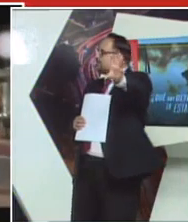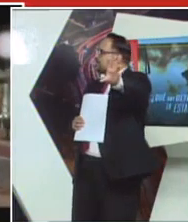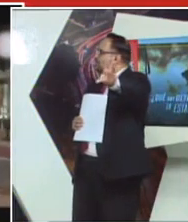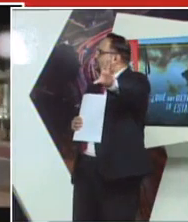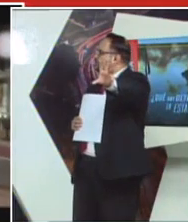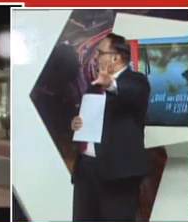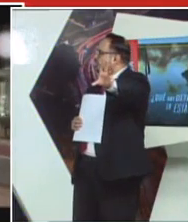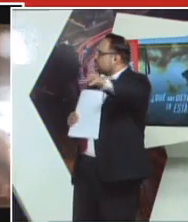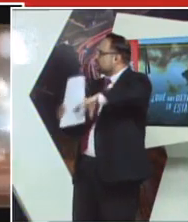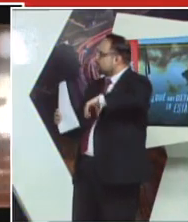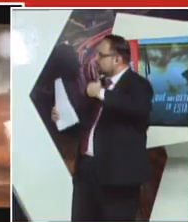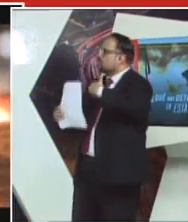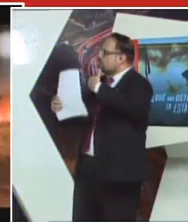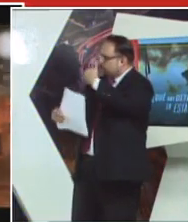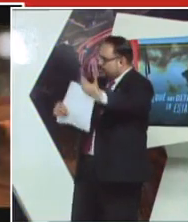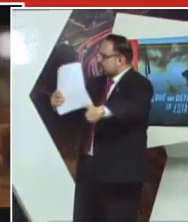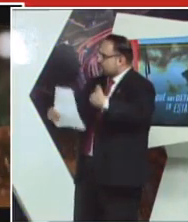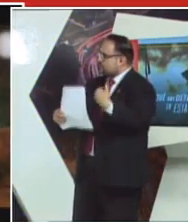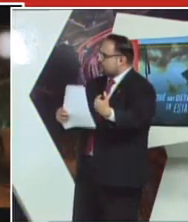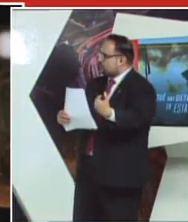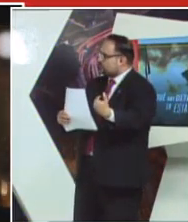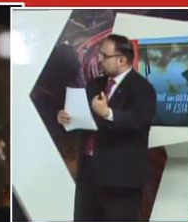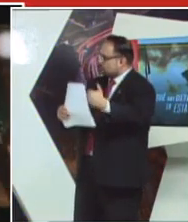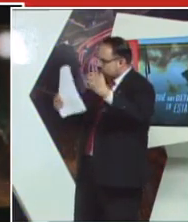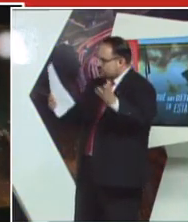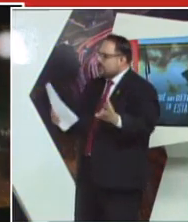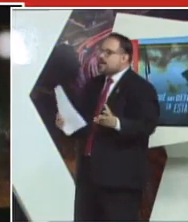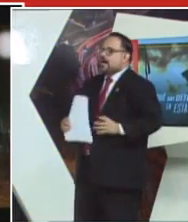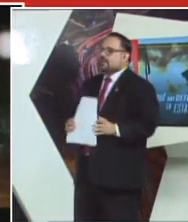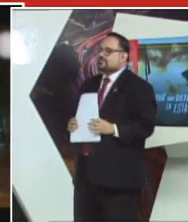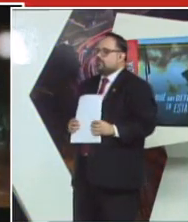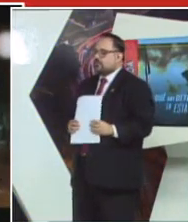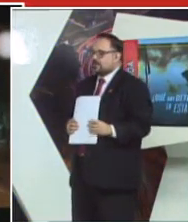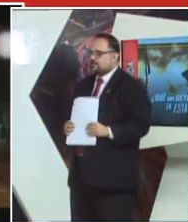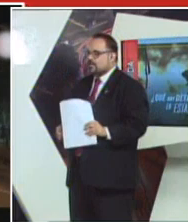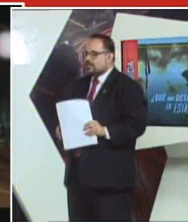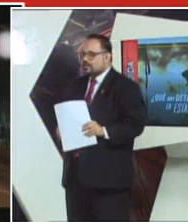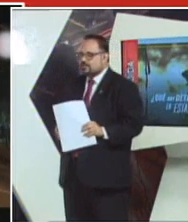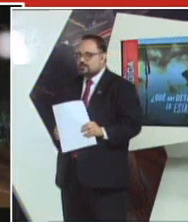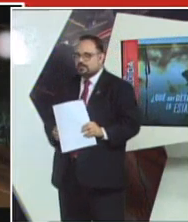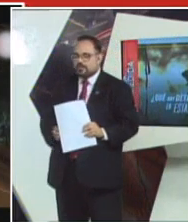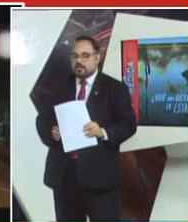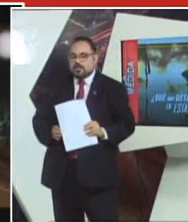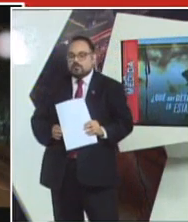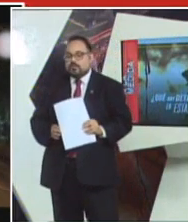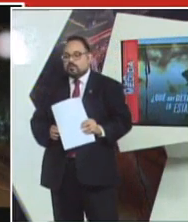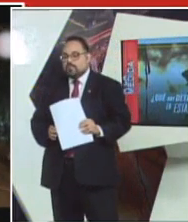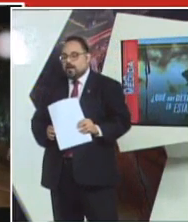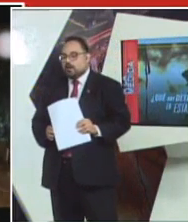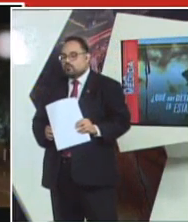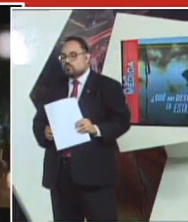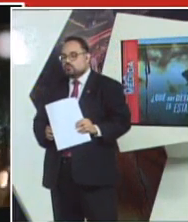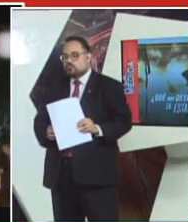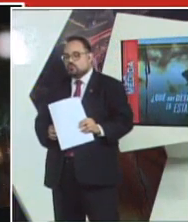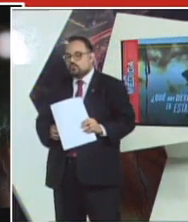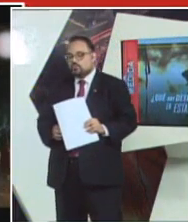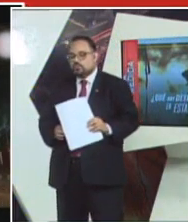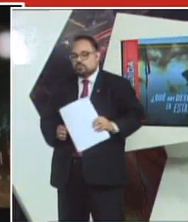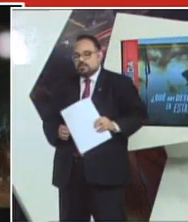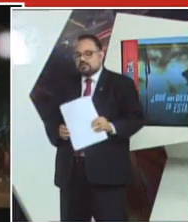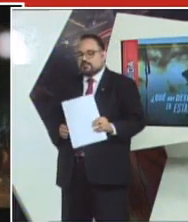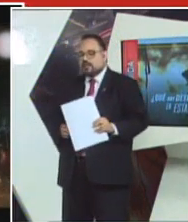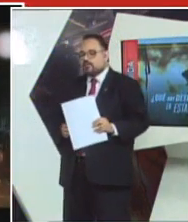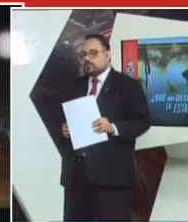sino que se habla de estos saqueos entonces puede ser una cuestión inclusive hasta orquestada de esta manera y bueno algún otro